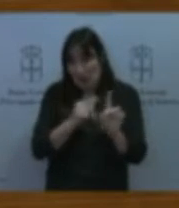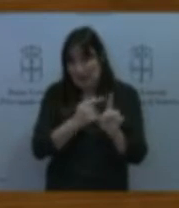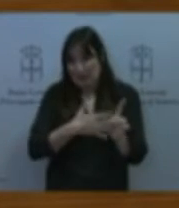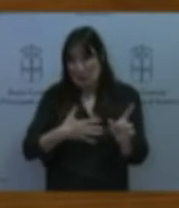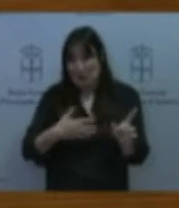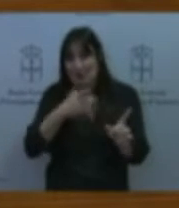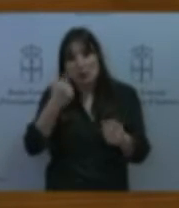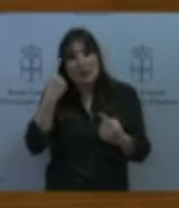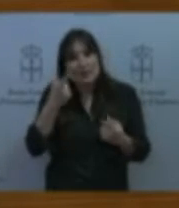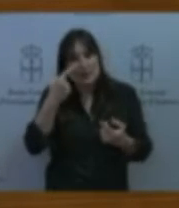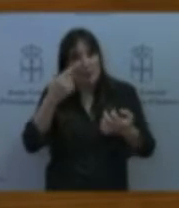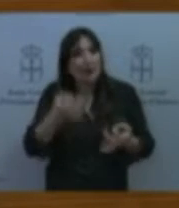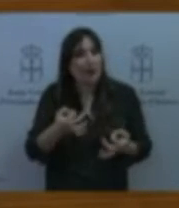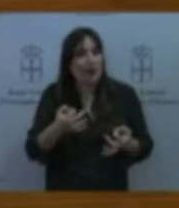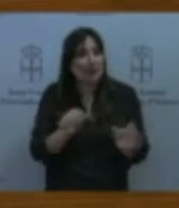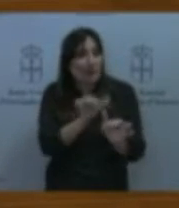transporte a la movilidad,